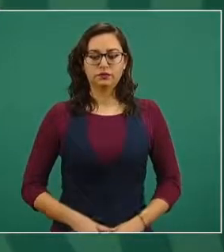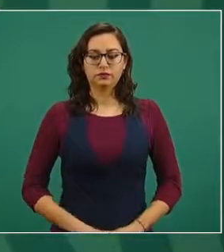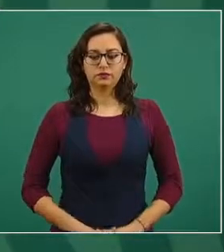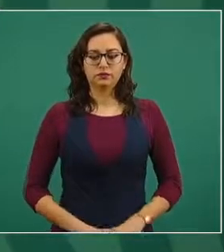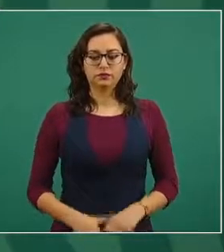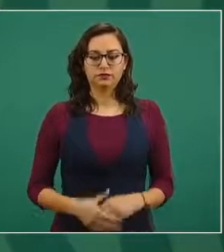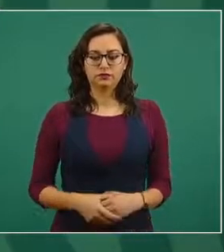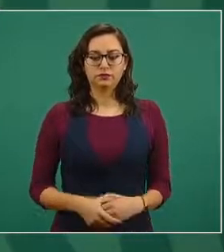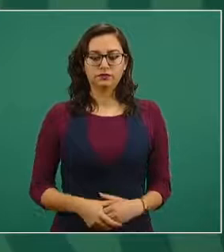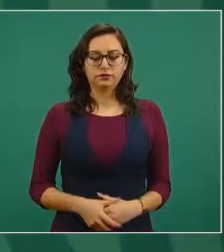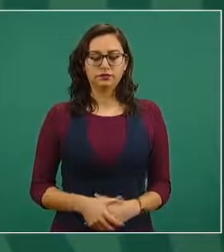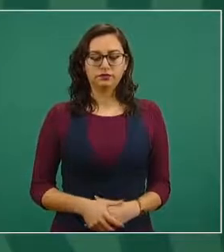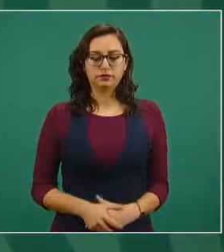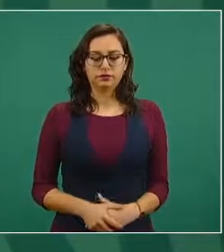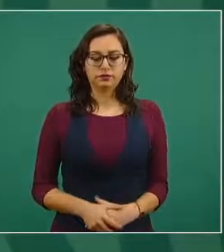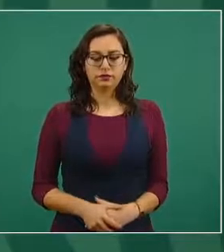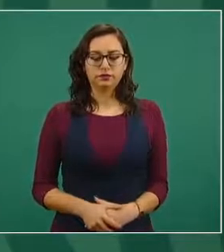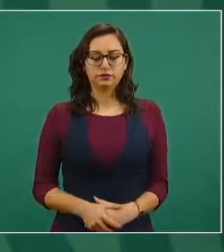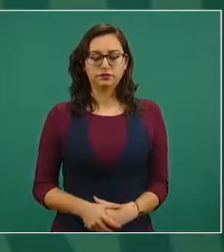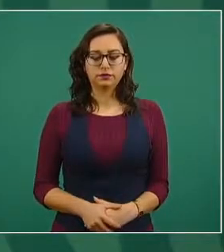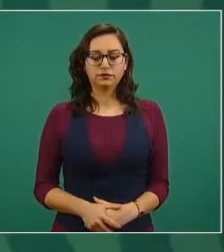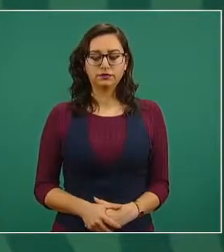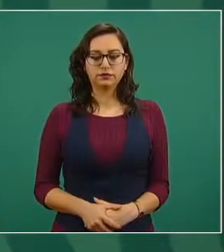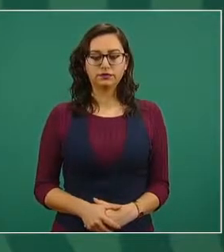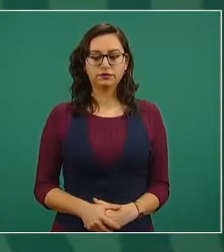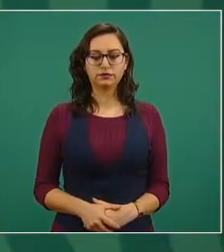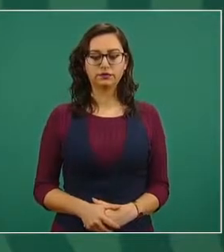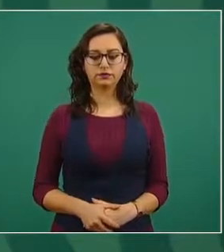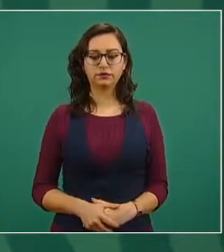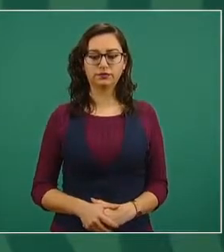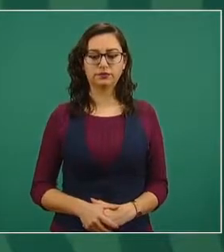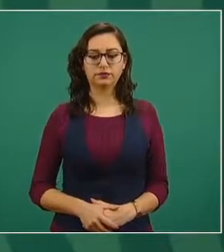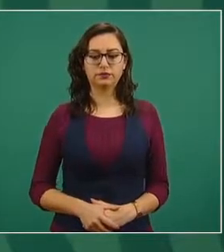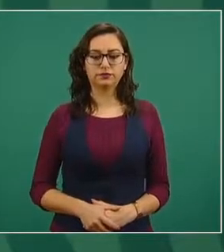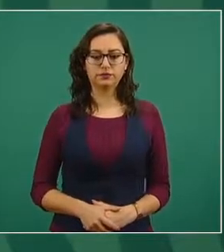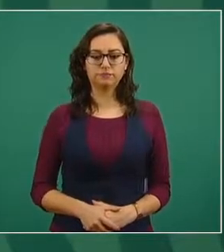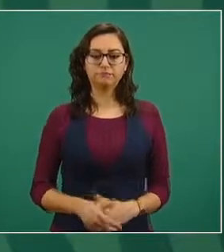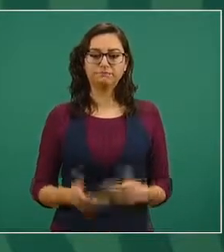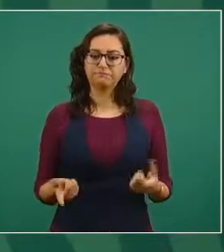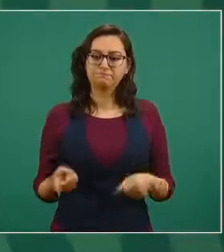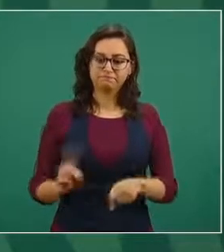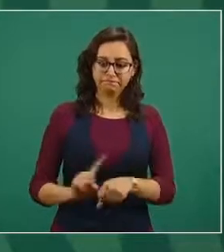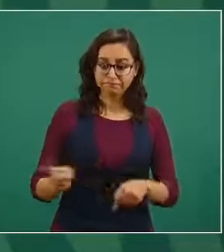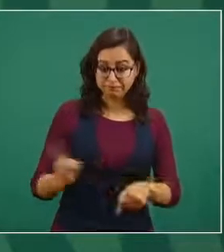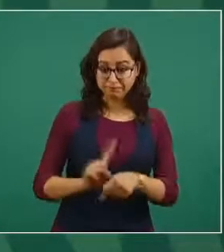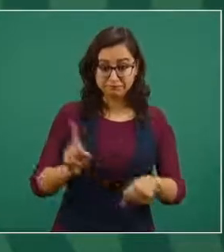con ustedes, el diálogo de todas las mañanas,